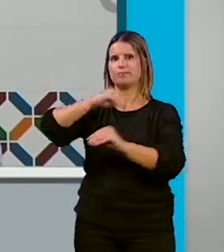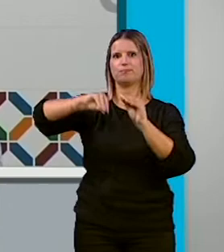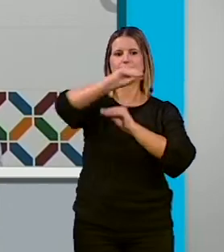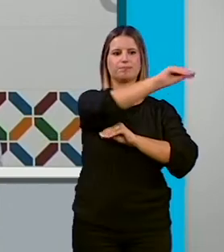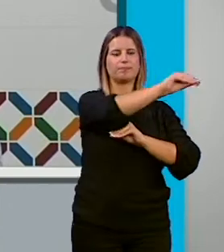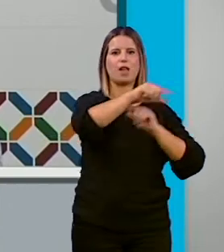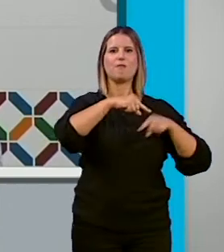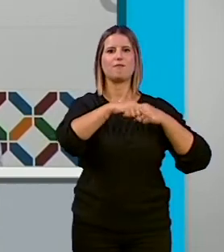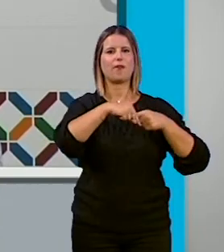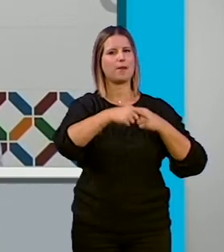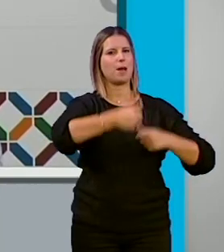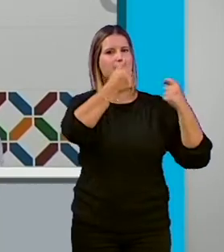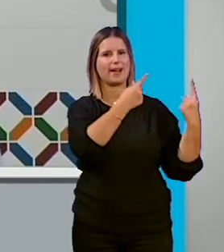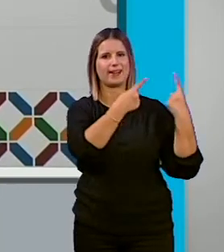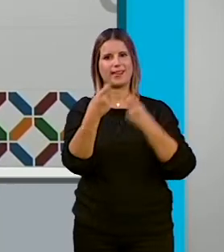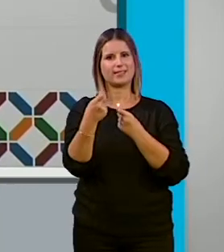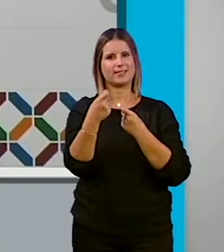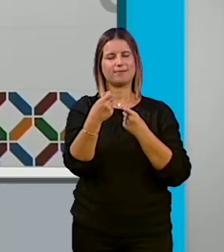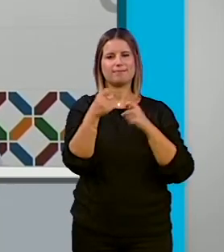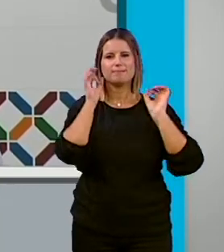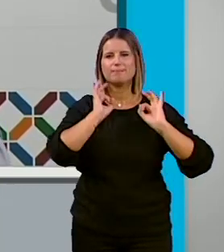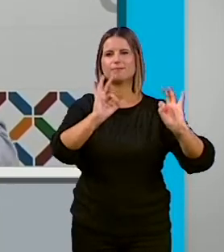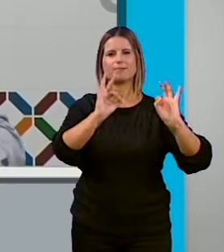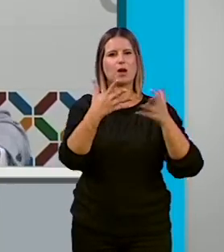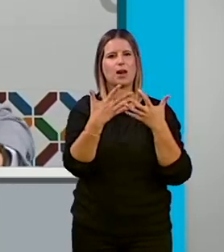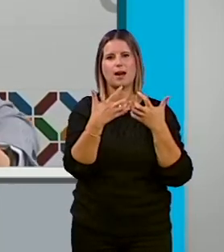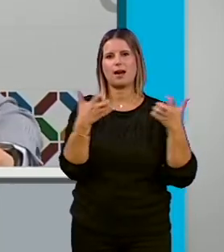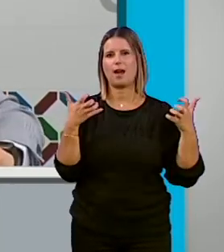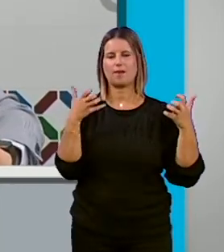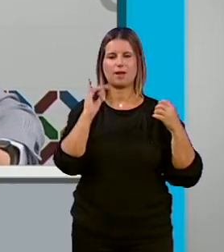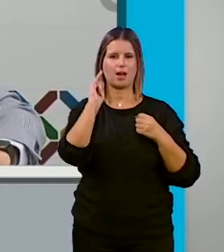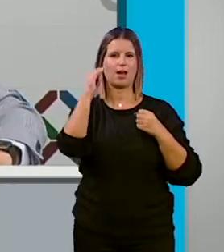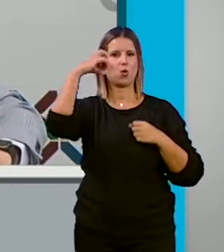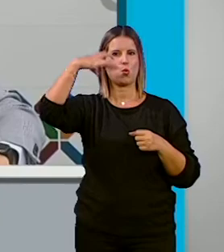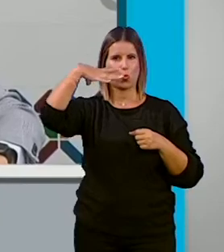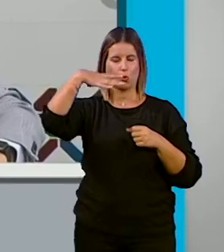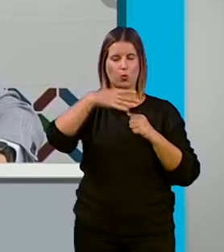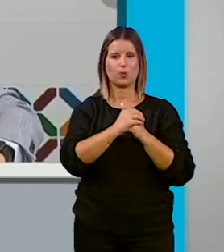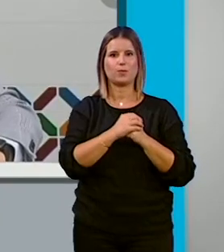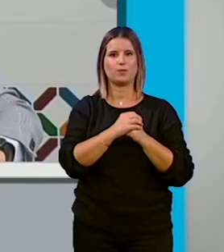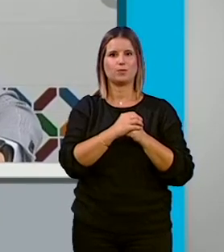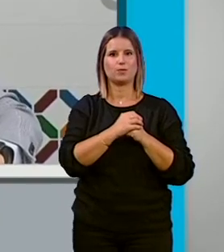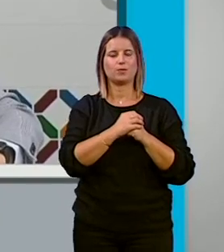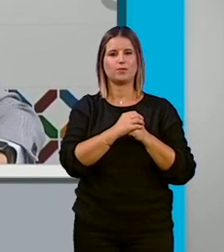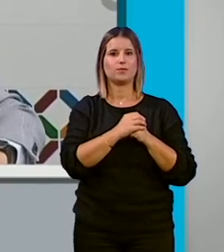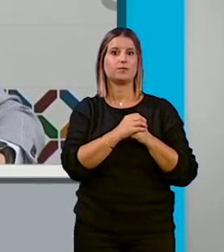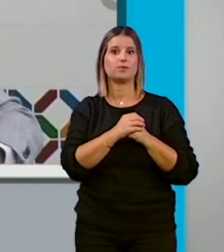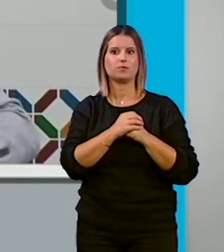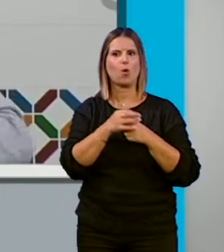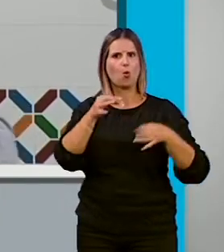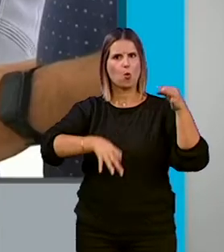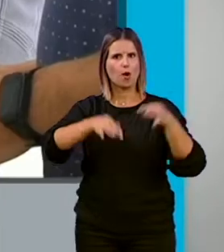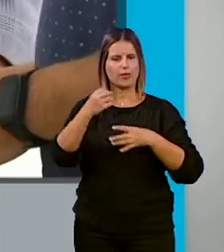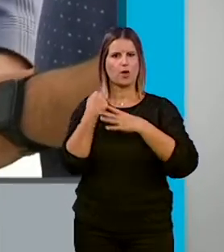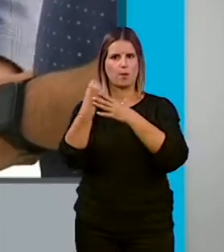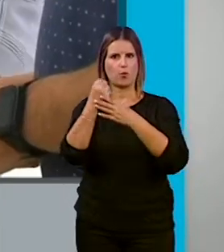ante la situación, repito, de extrema agroedad que hay con la luz. Y base jurídica también existe.